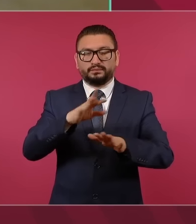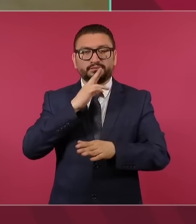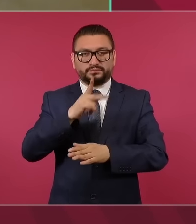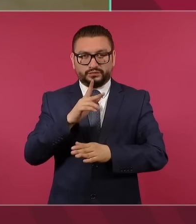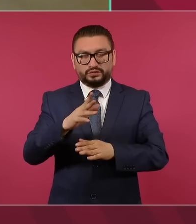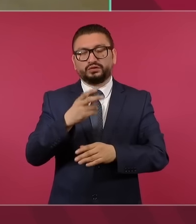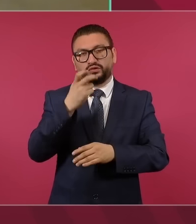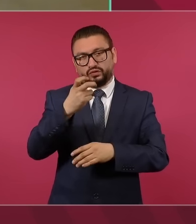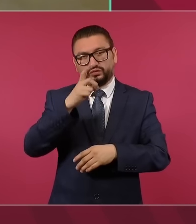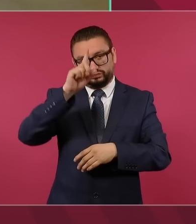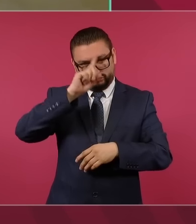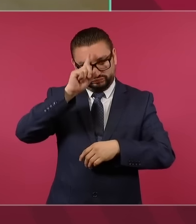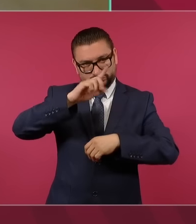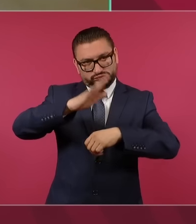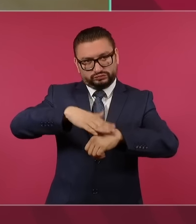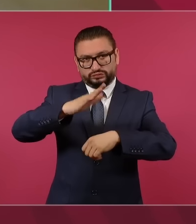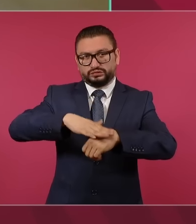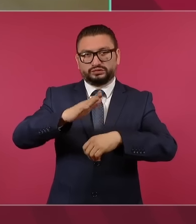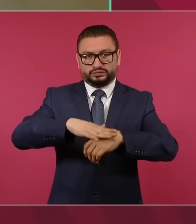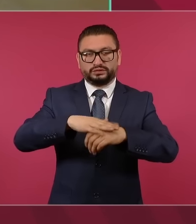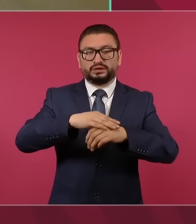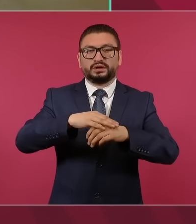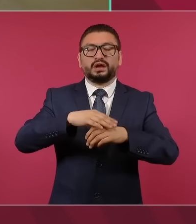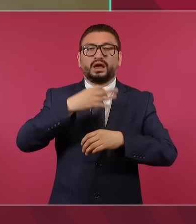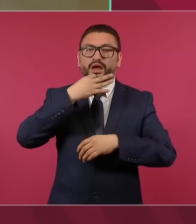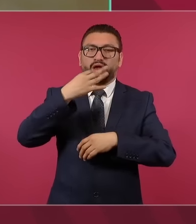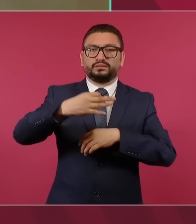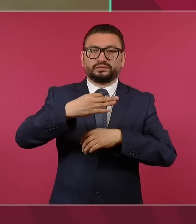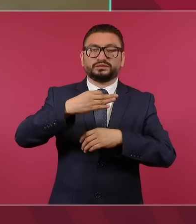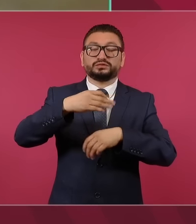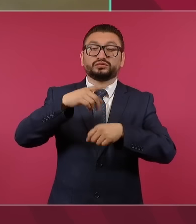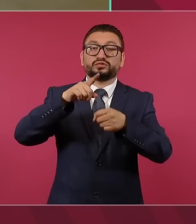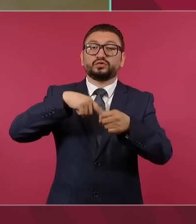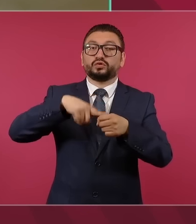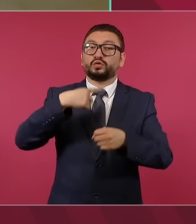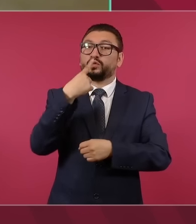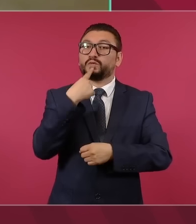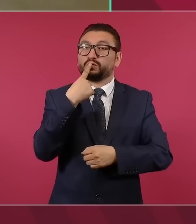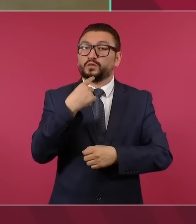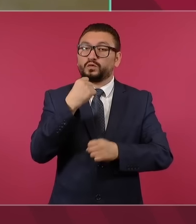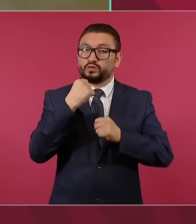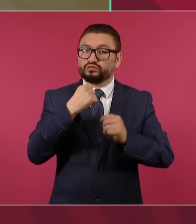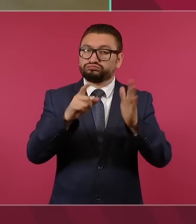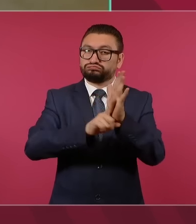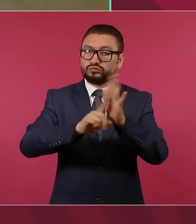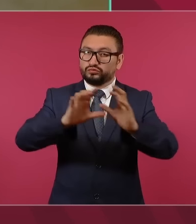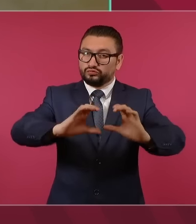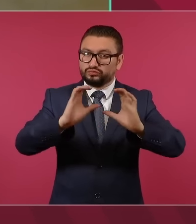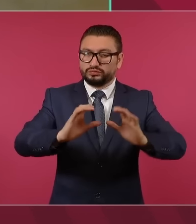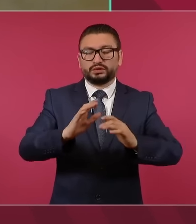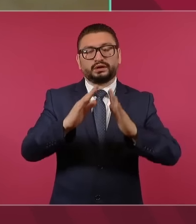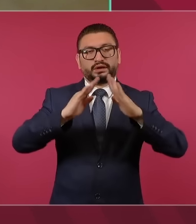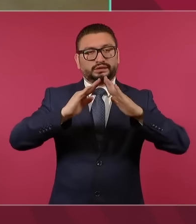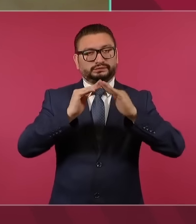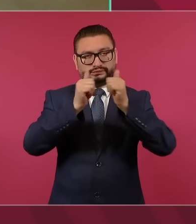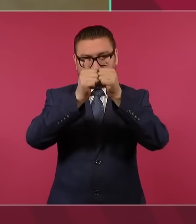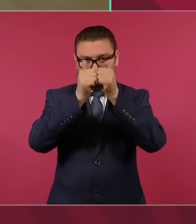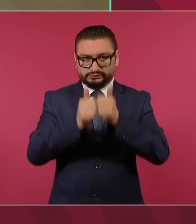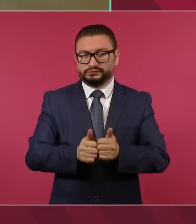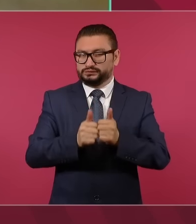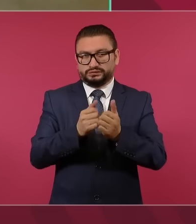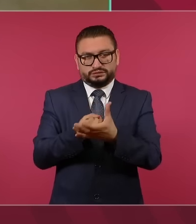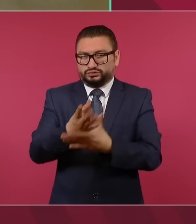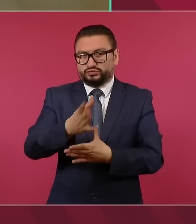Por lo cual, seguimos en alerta roja. Aún no podemos salir de nuestros domicilios